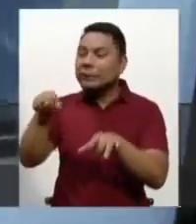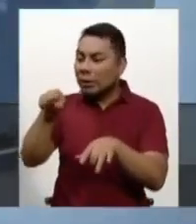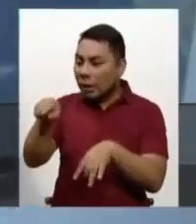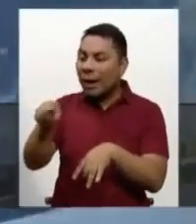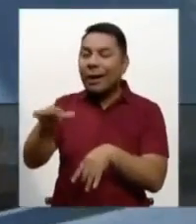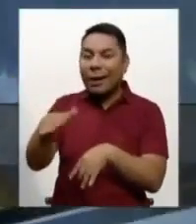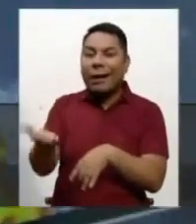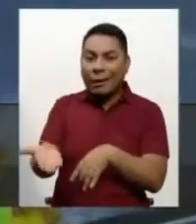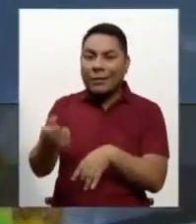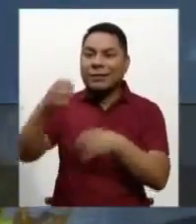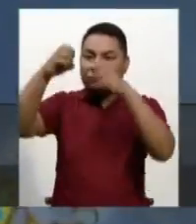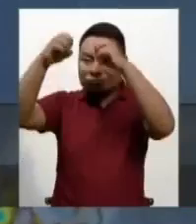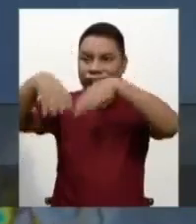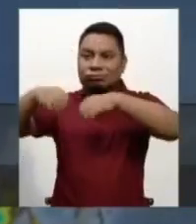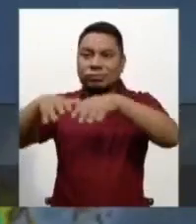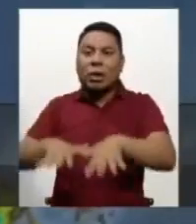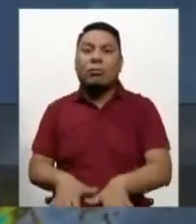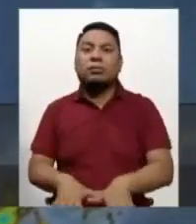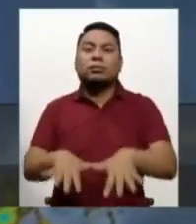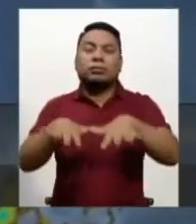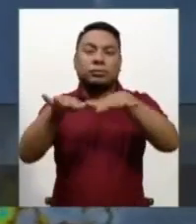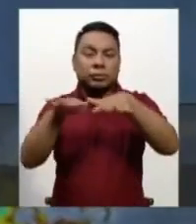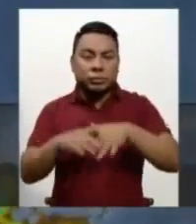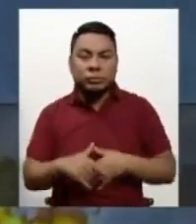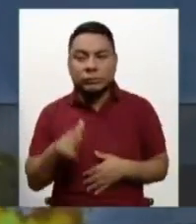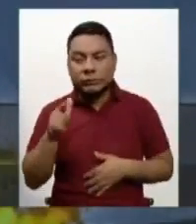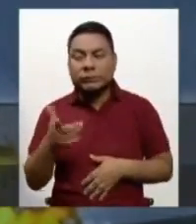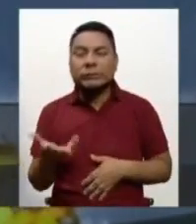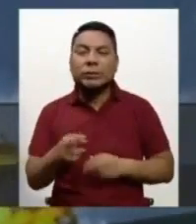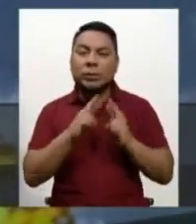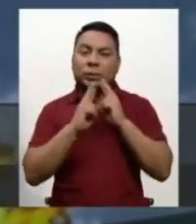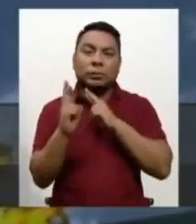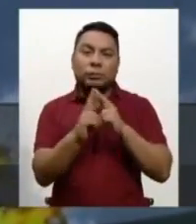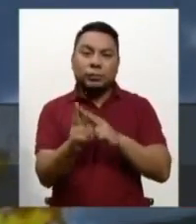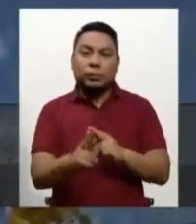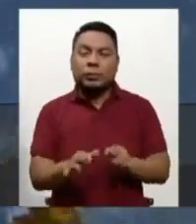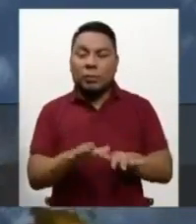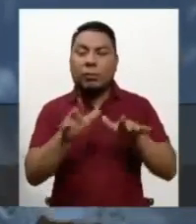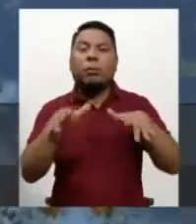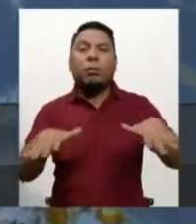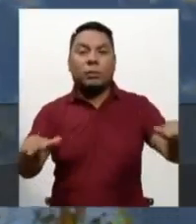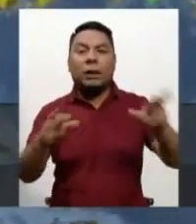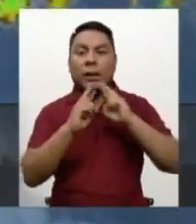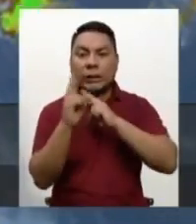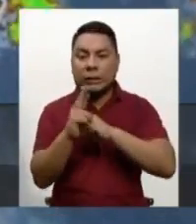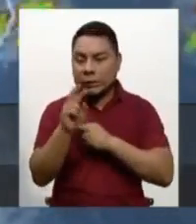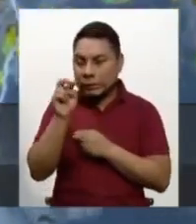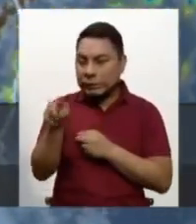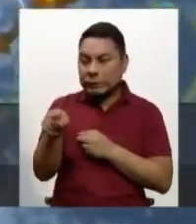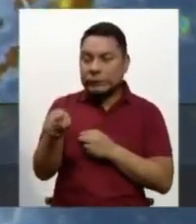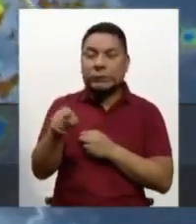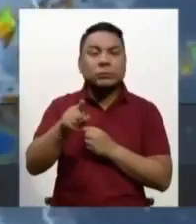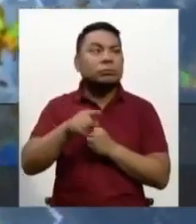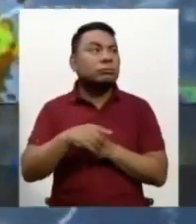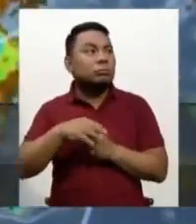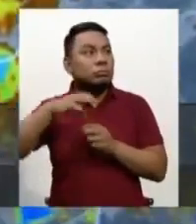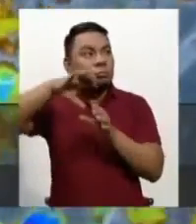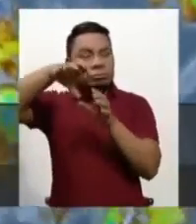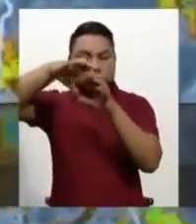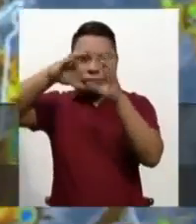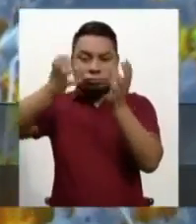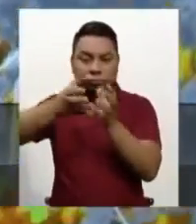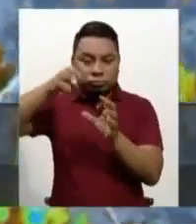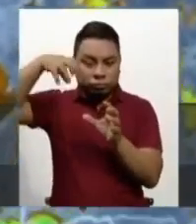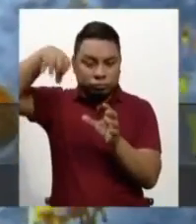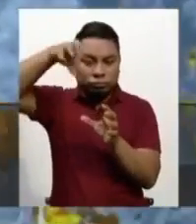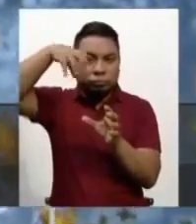de precipitaciones, lo que ha ocasionado definitivamente este desborde, aislando a la población